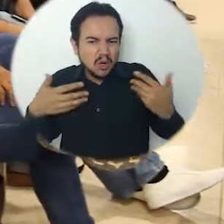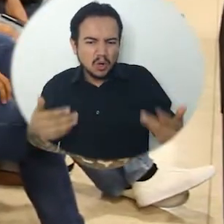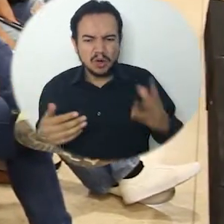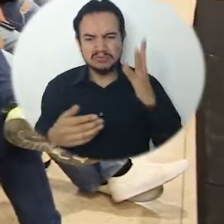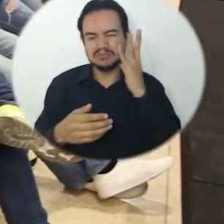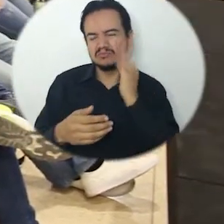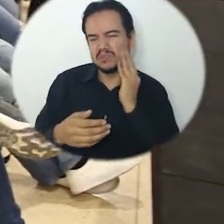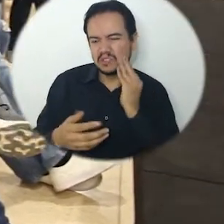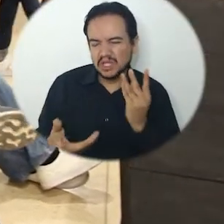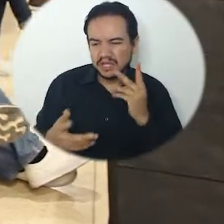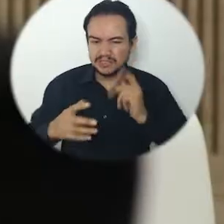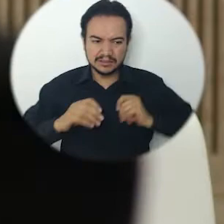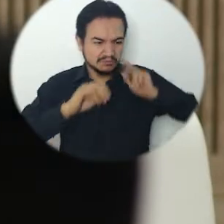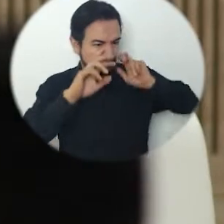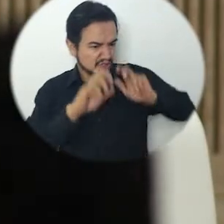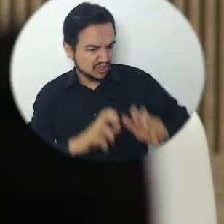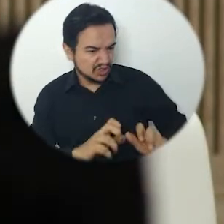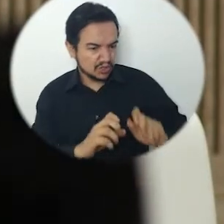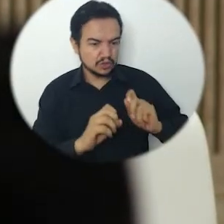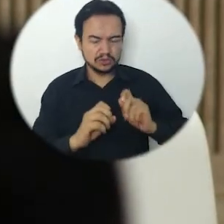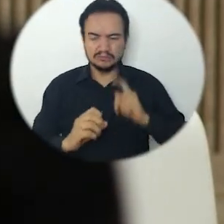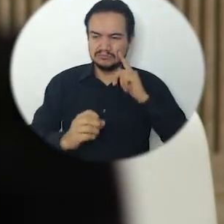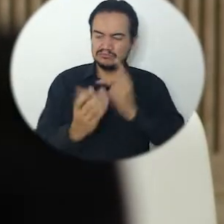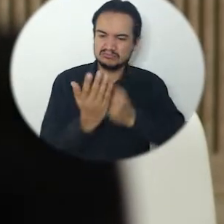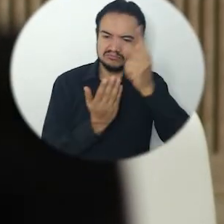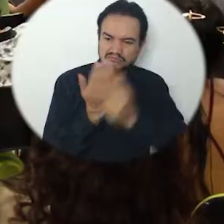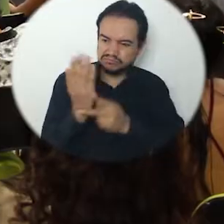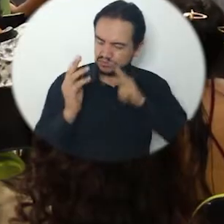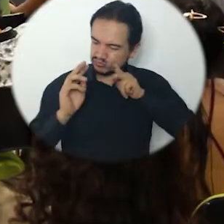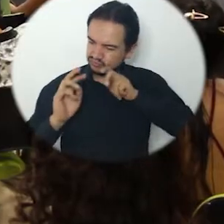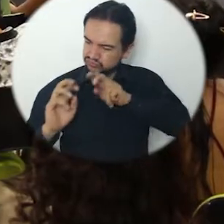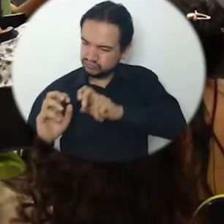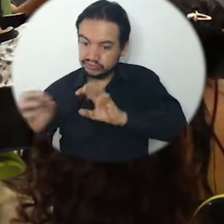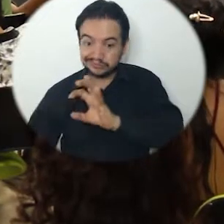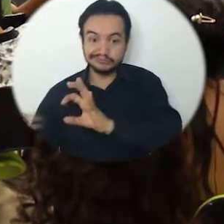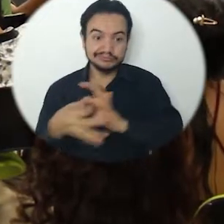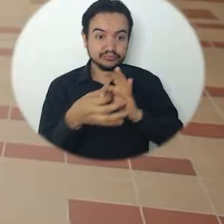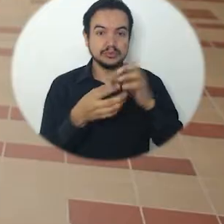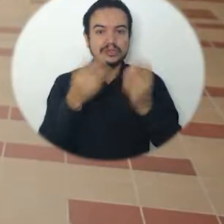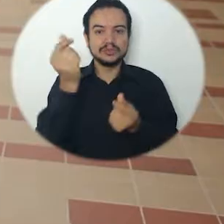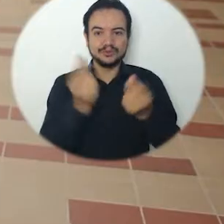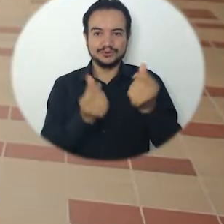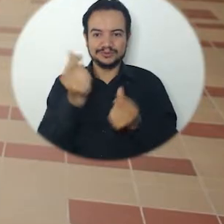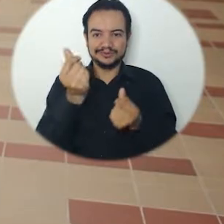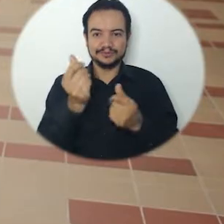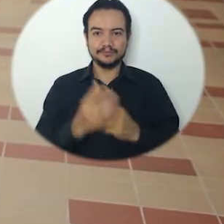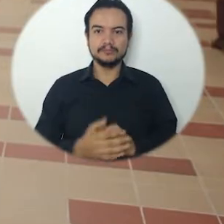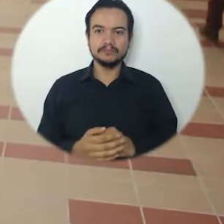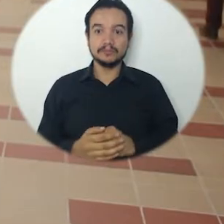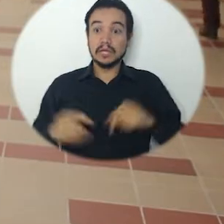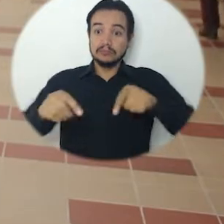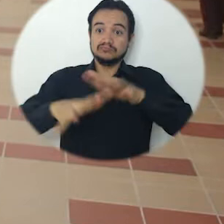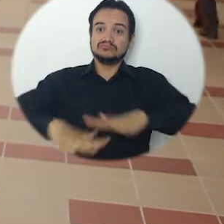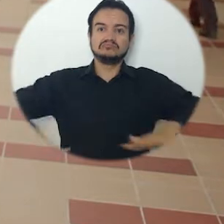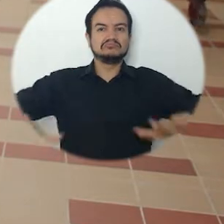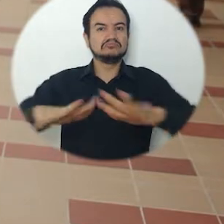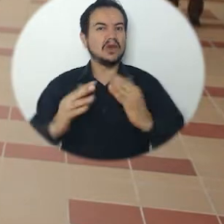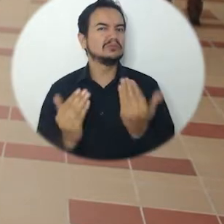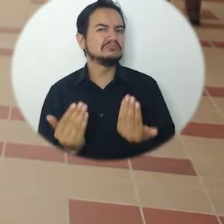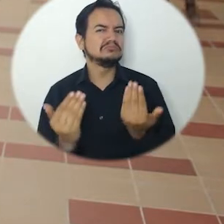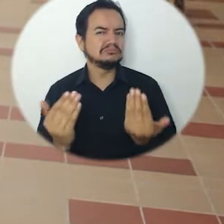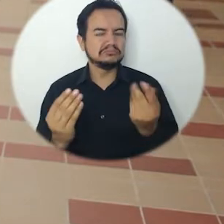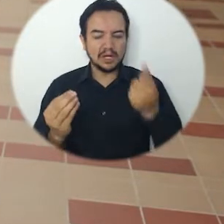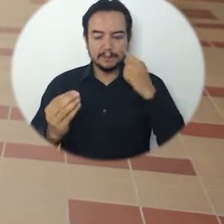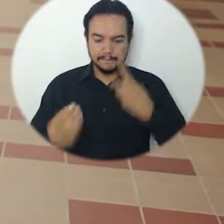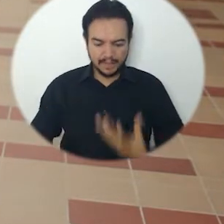compartir experiencias de investigación, estudios y proyectos relacionados con el sector. Estos espacios nutren lo que es la